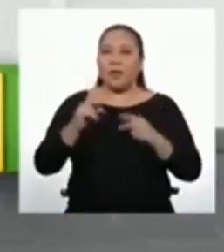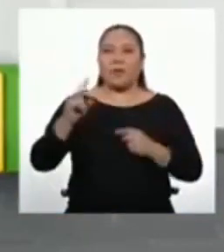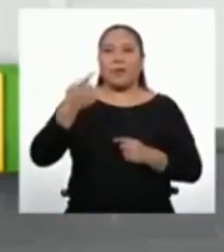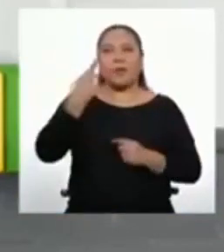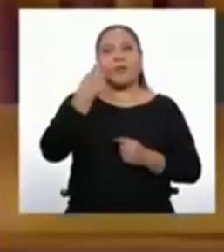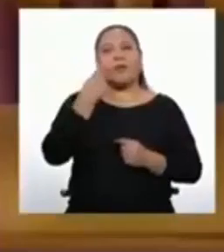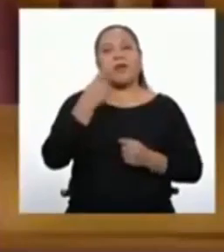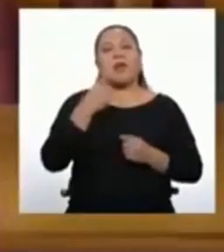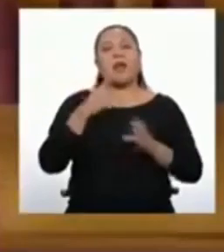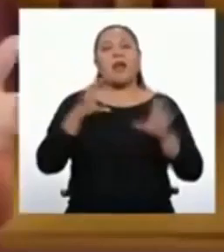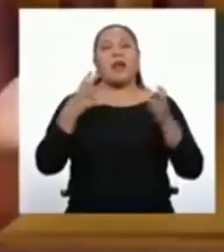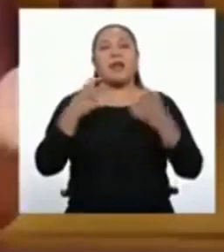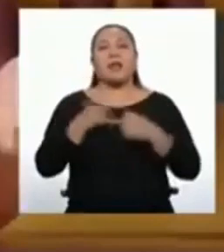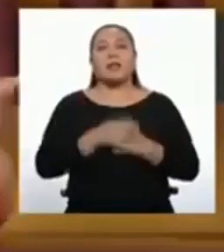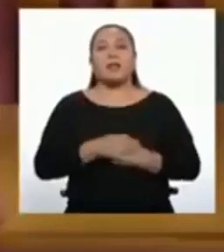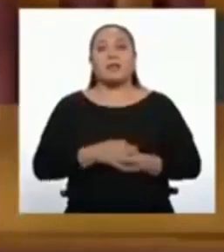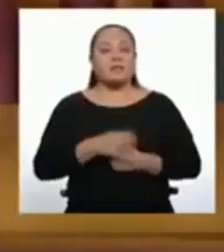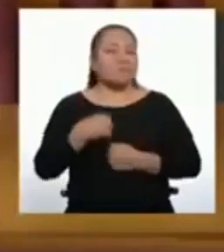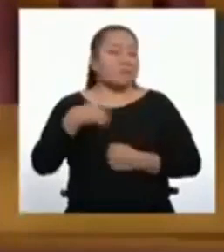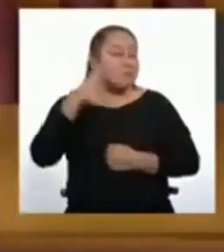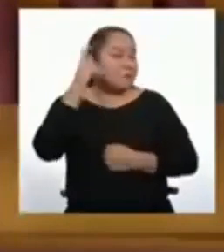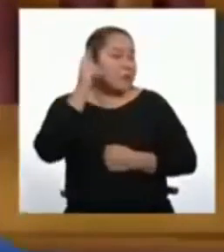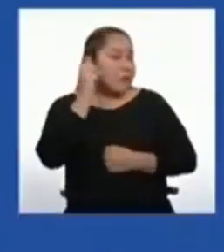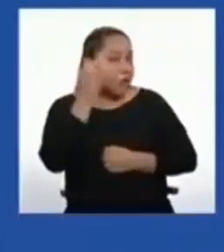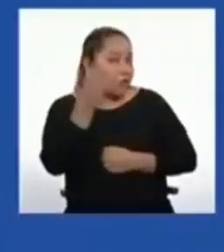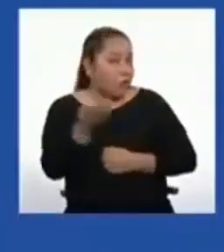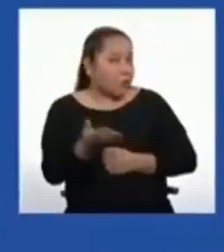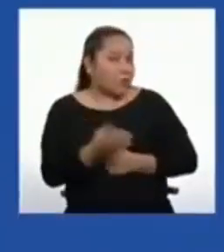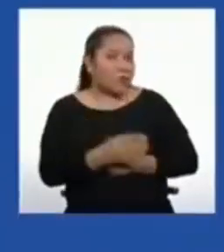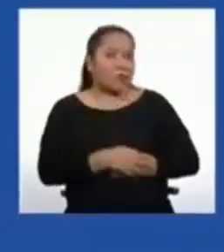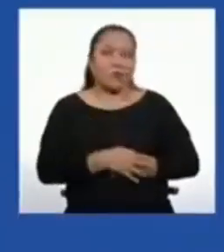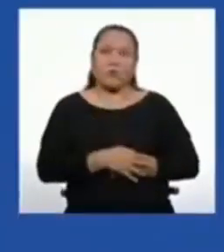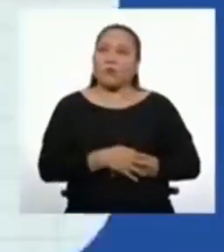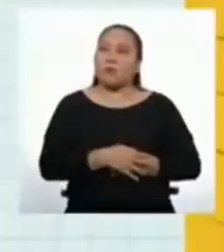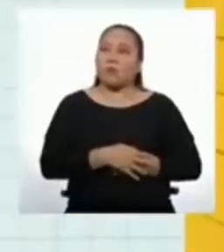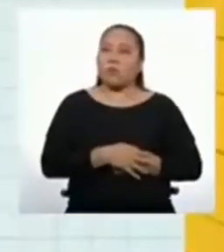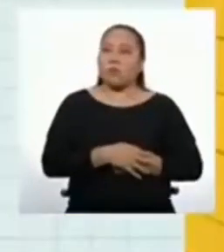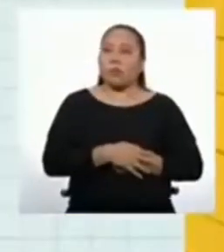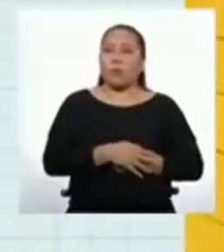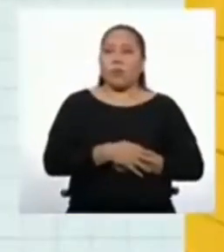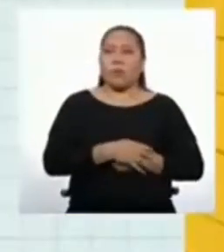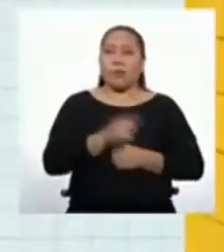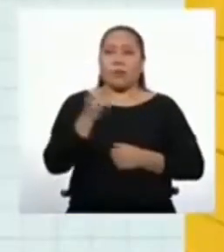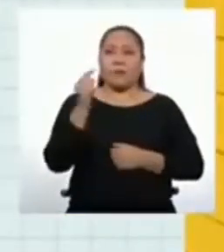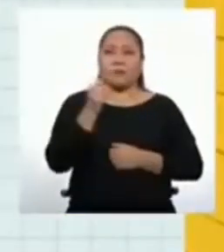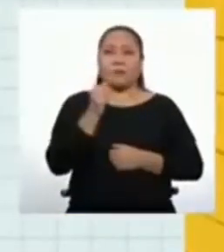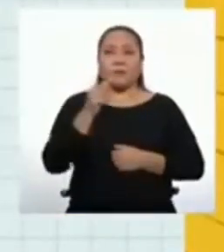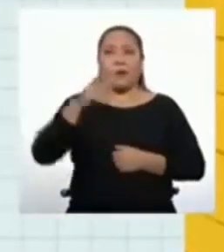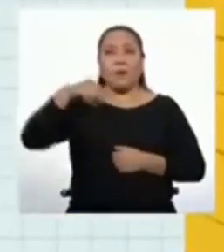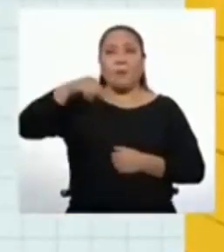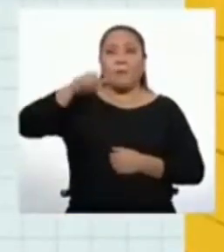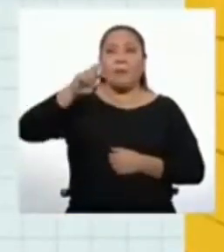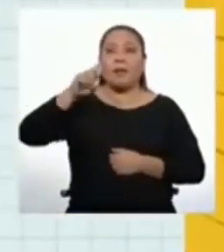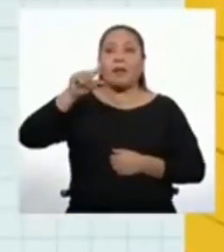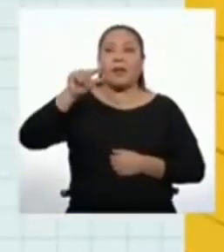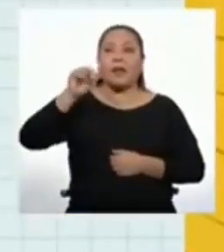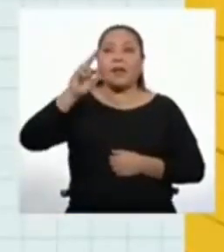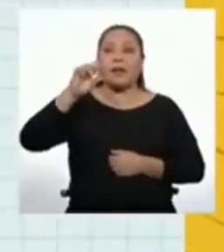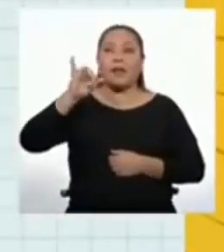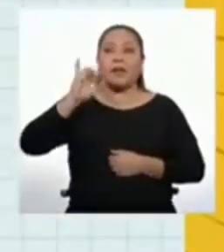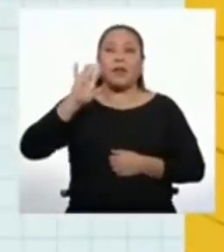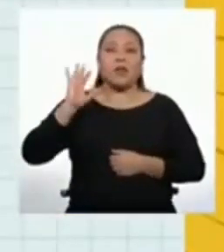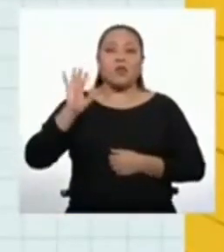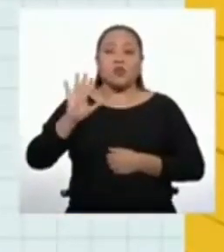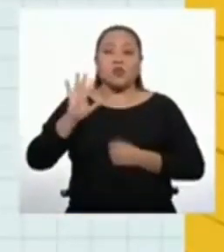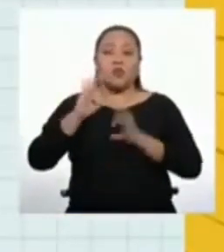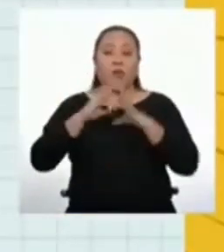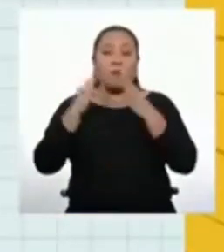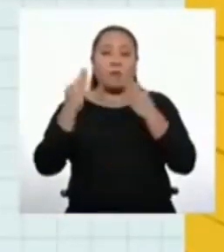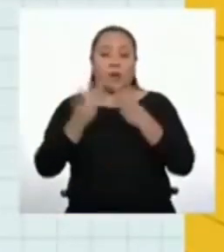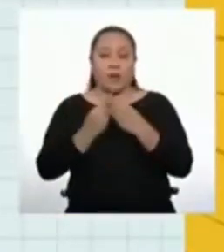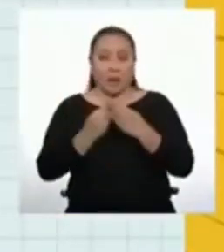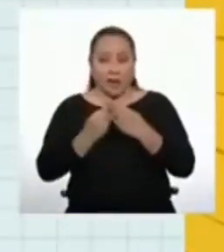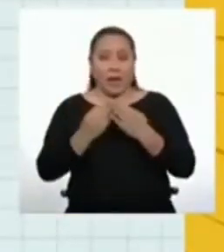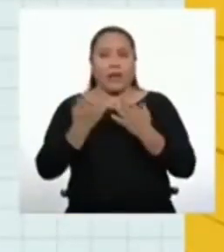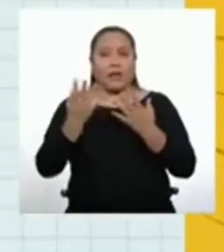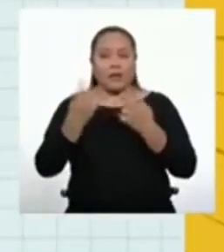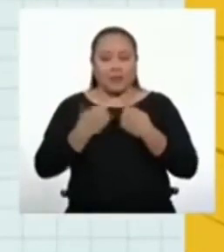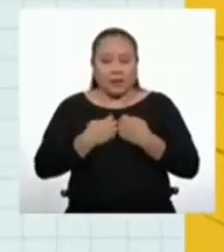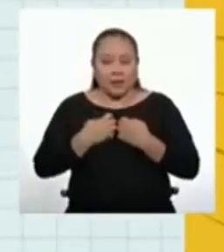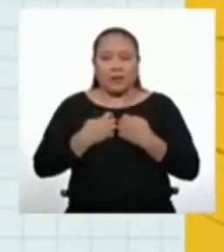que resolveremos. Soy todo oídos, Yanira. La señora Margarita y su familia, que tienen un espíritu emprendedor,